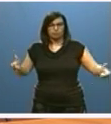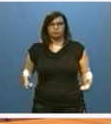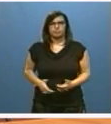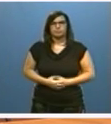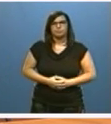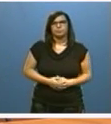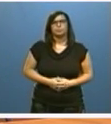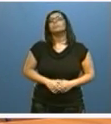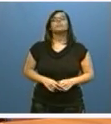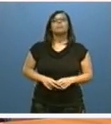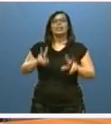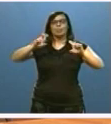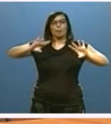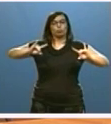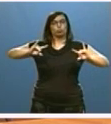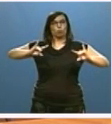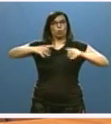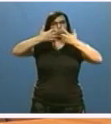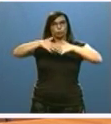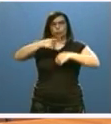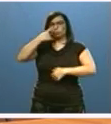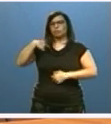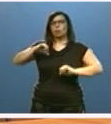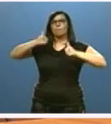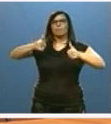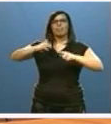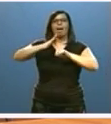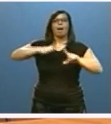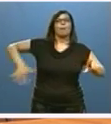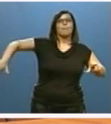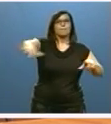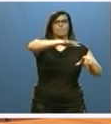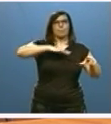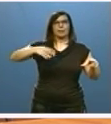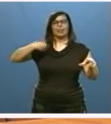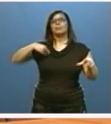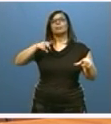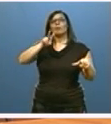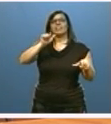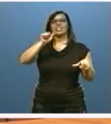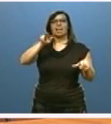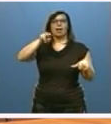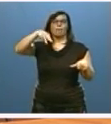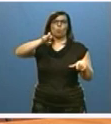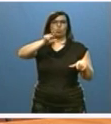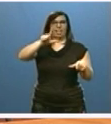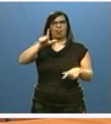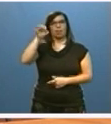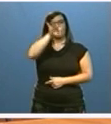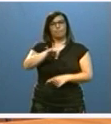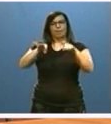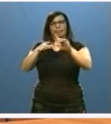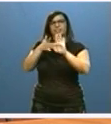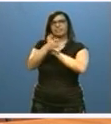En materia de suelo industrial, en 2015 se puso en funcionamiento el Parque de Proveedores de Automoción de Villamuriel de Cerrato, en Palencia, que supuso una